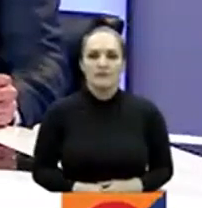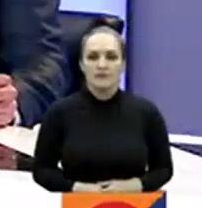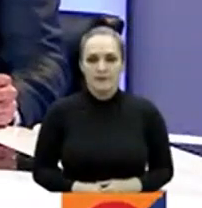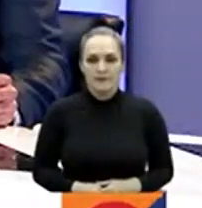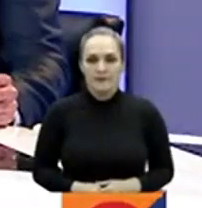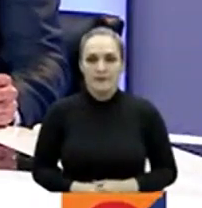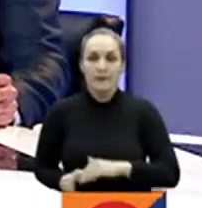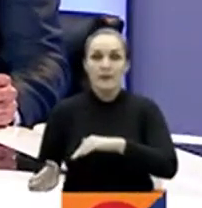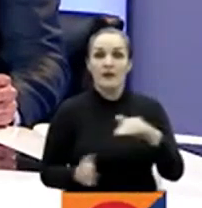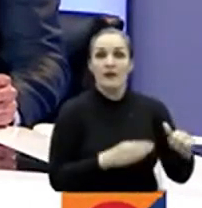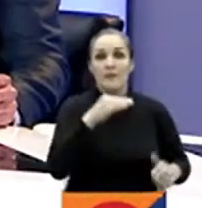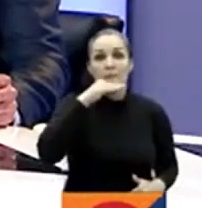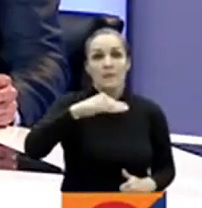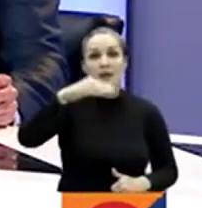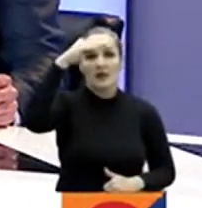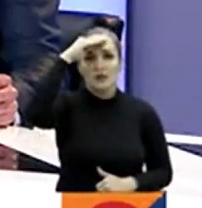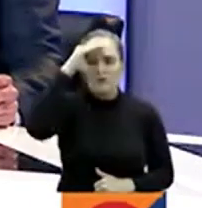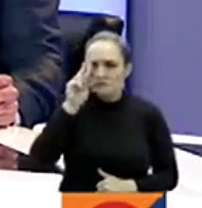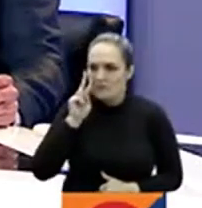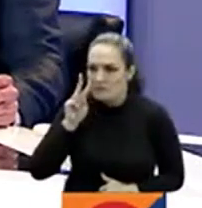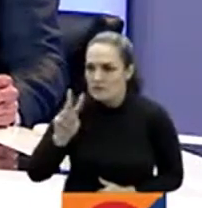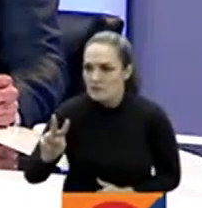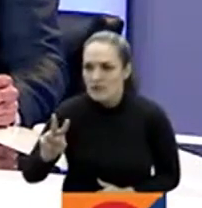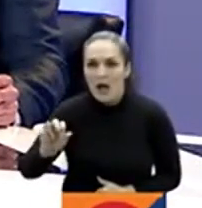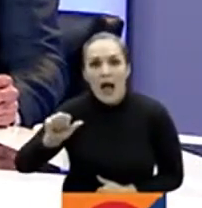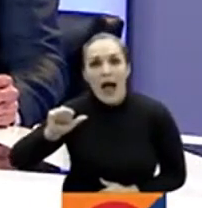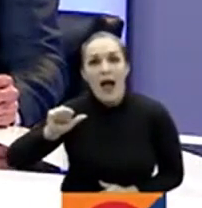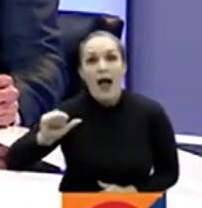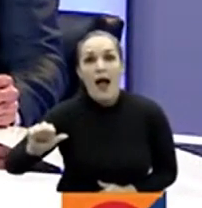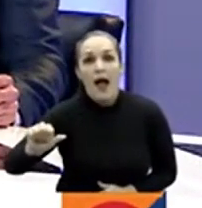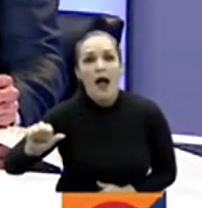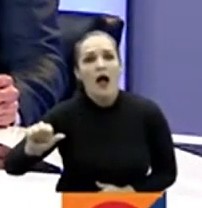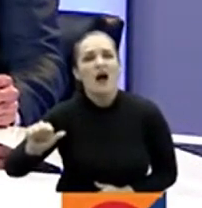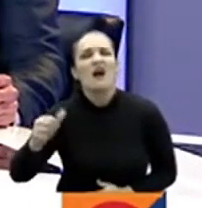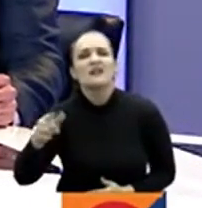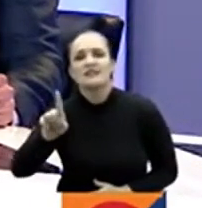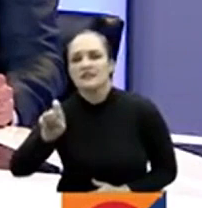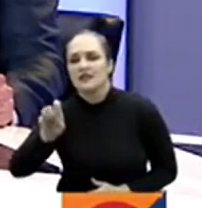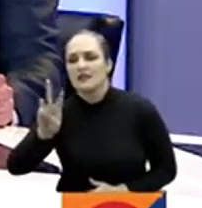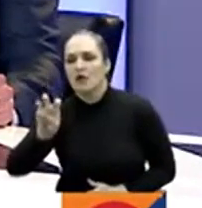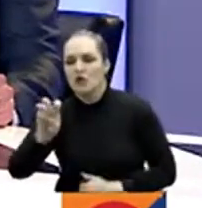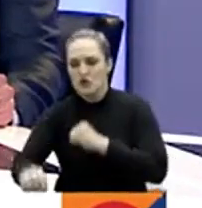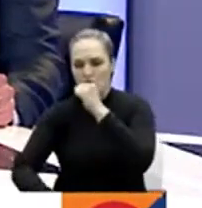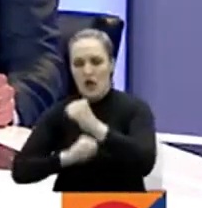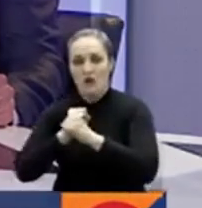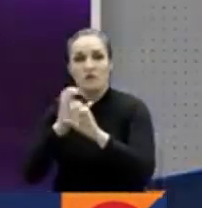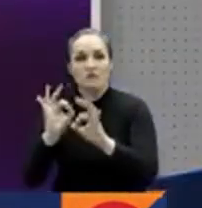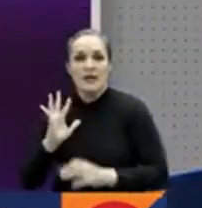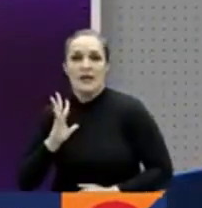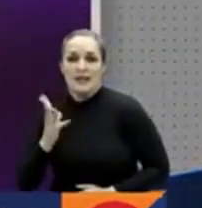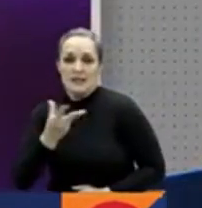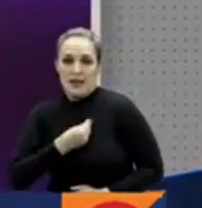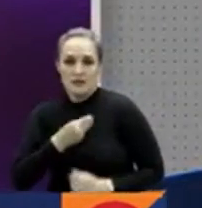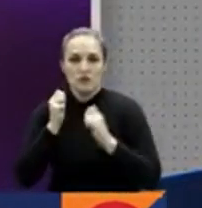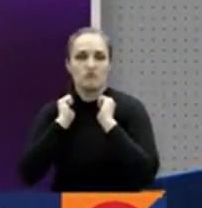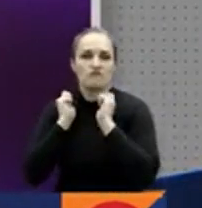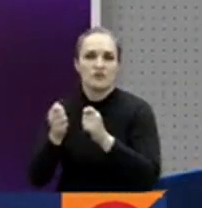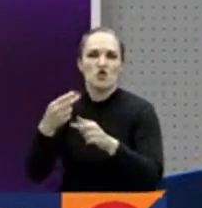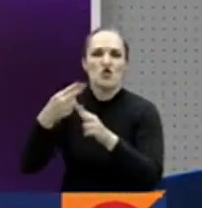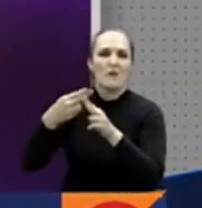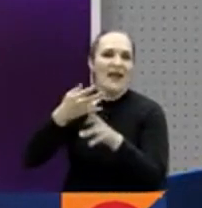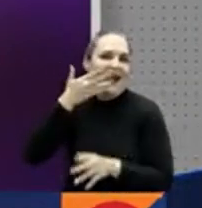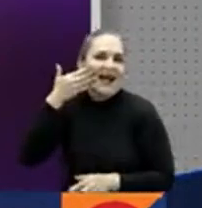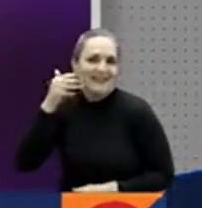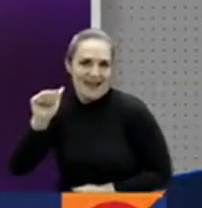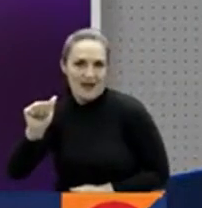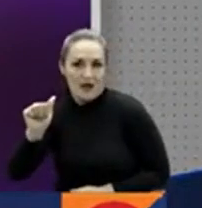En Medellín fue hallado el cuerpo de una mujer trans de 68 años en su vivienda. La mujer conocida como La Gata fue atacada con arma blanca en